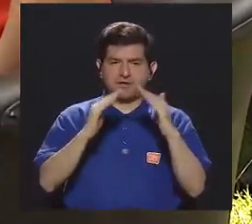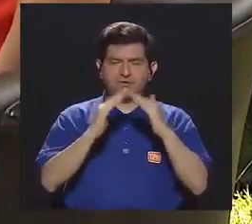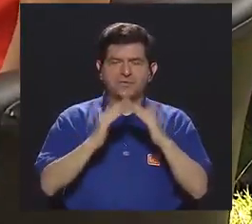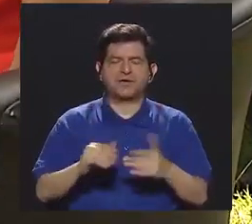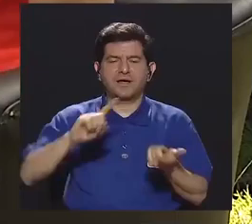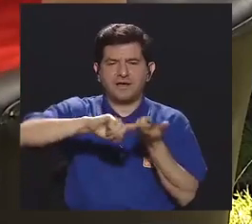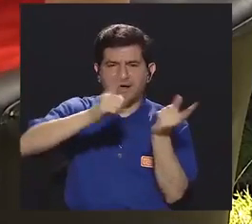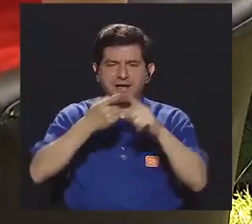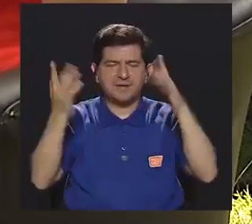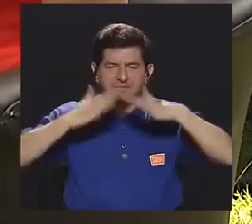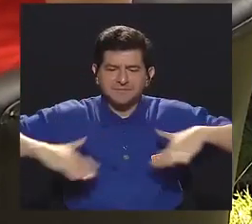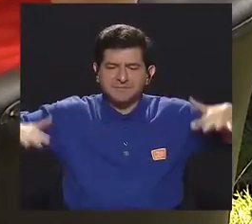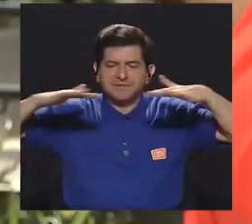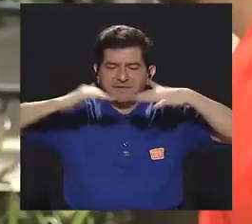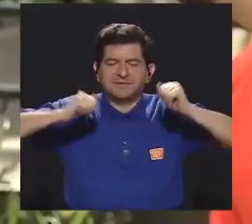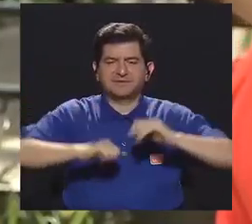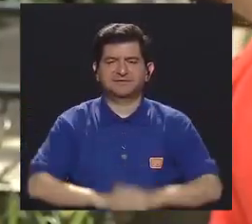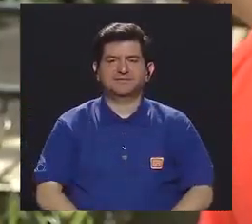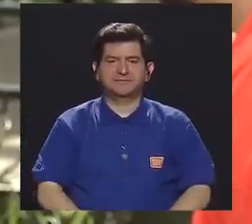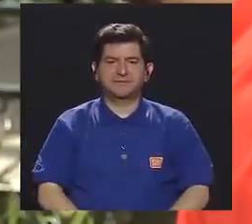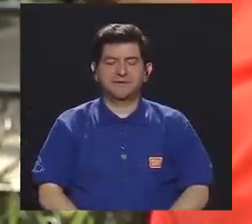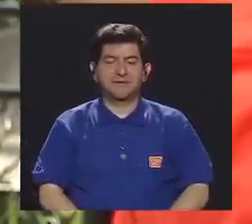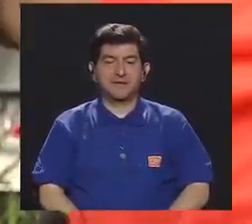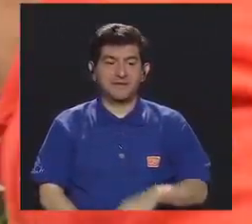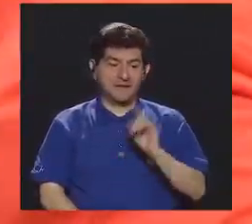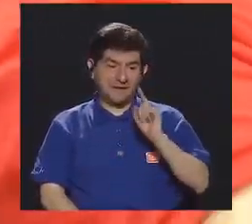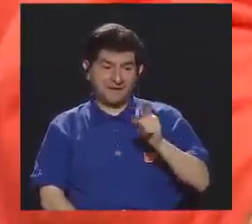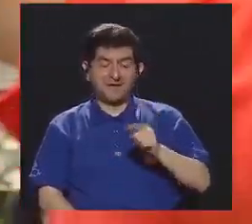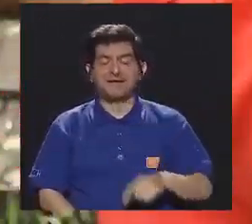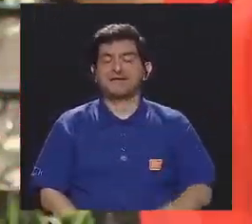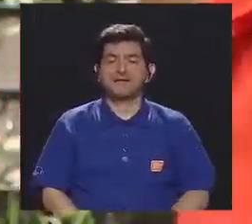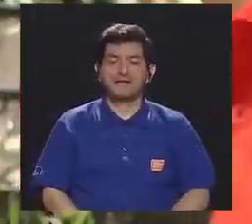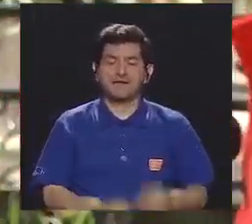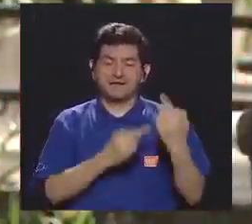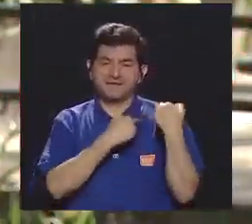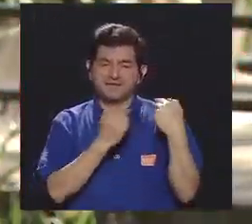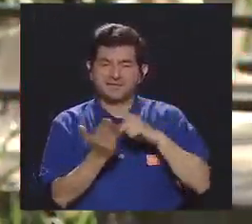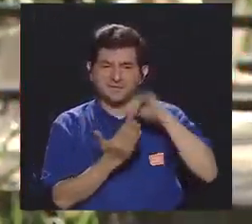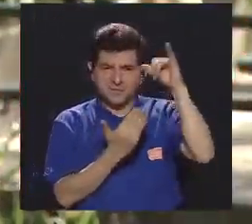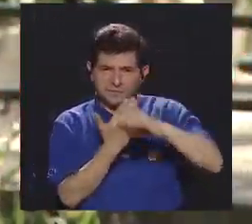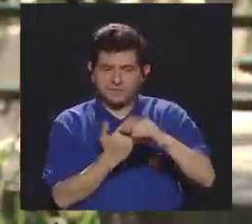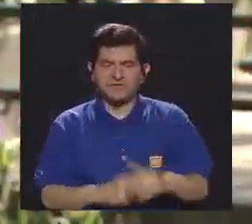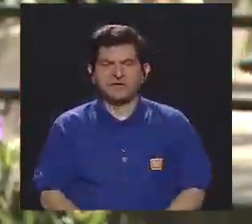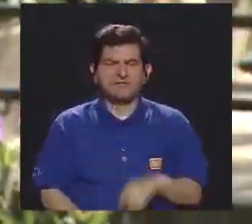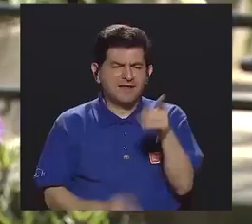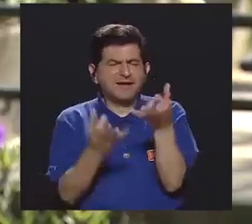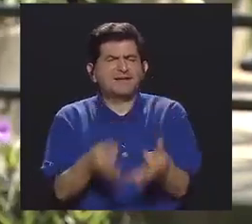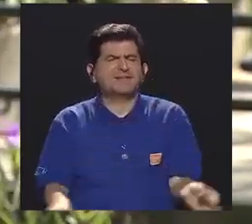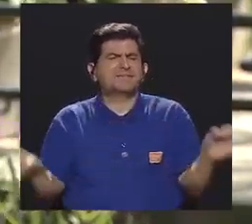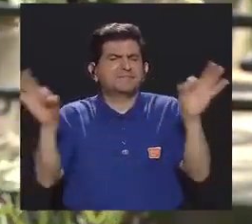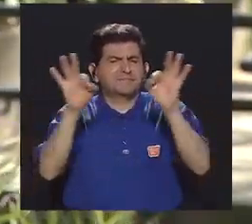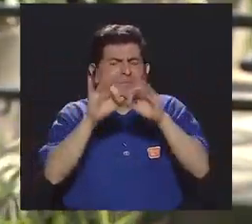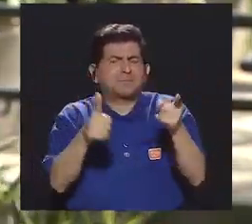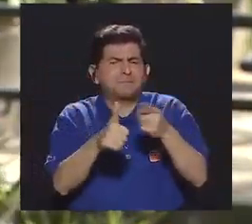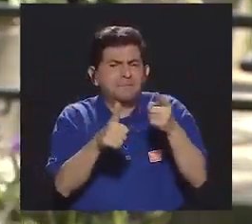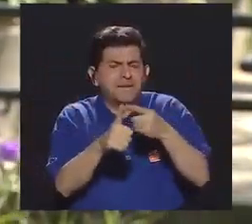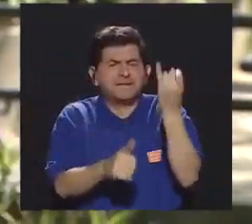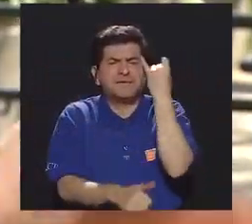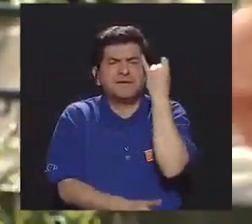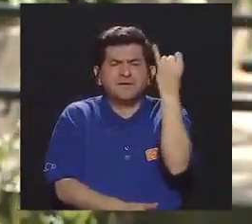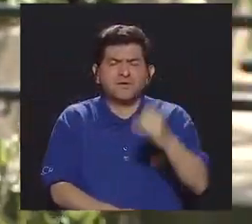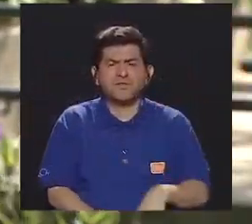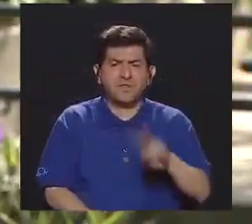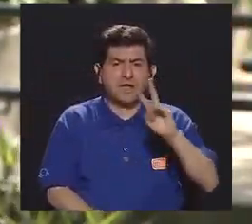de convivencia amigable con el medio ambiente y, bueno, Mariela fue la encargada de ese proyecto. Sí, tal vez ahí lo más importante fue